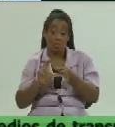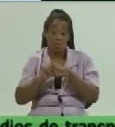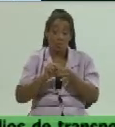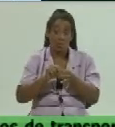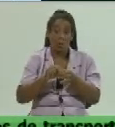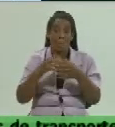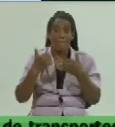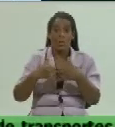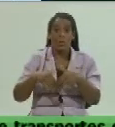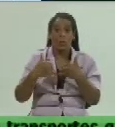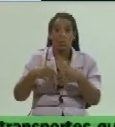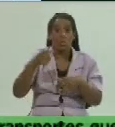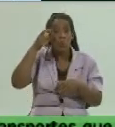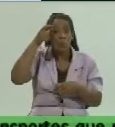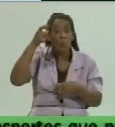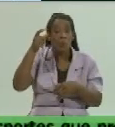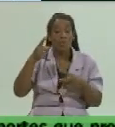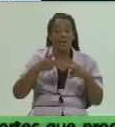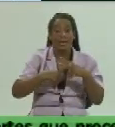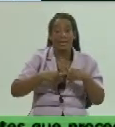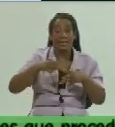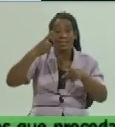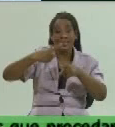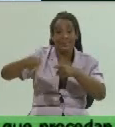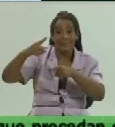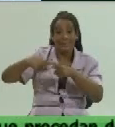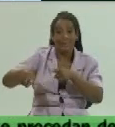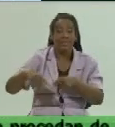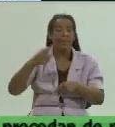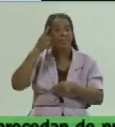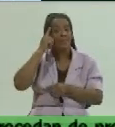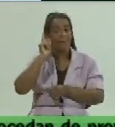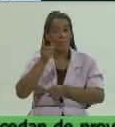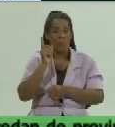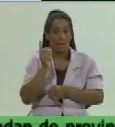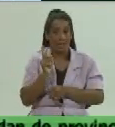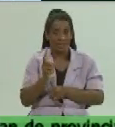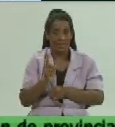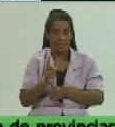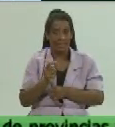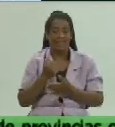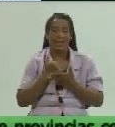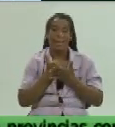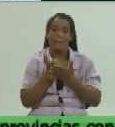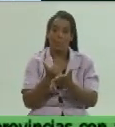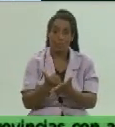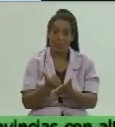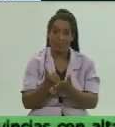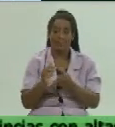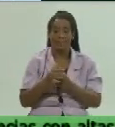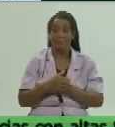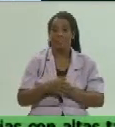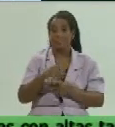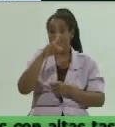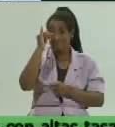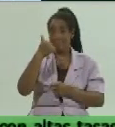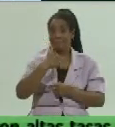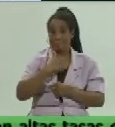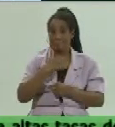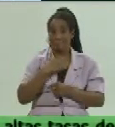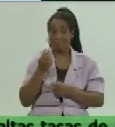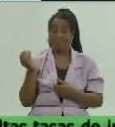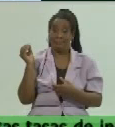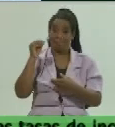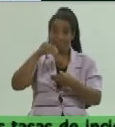comercializador entonces también entra a medirse la política del aporte es decir si yo estoy entrando a un consenso con ustedes de regular un